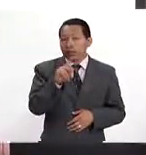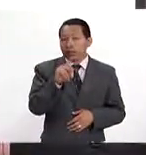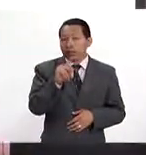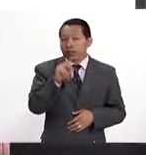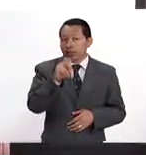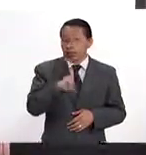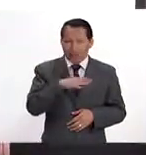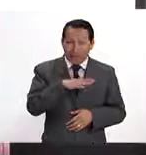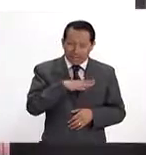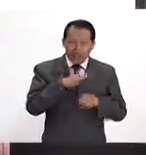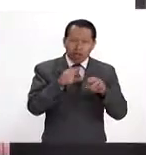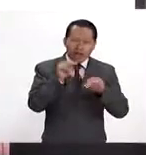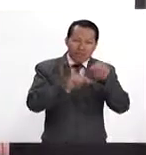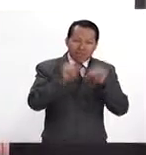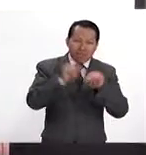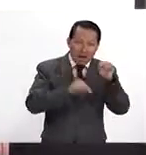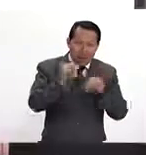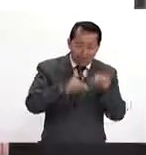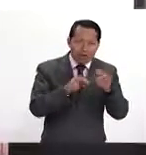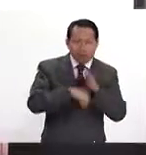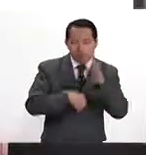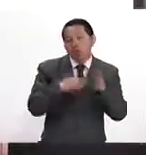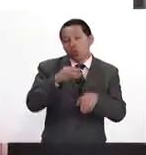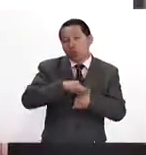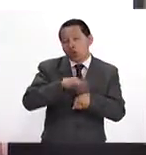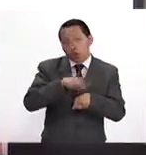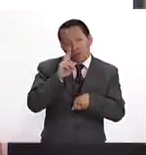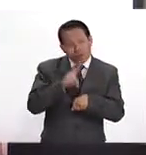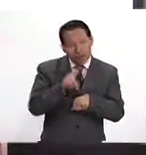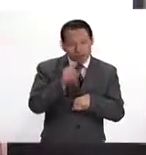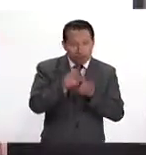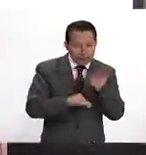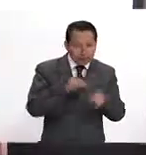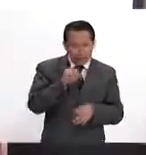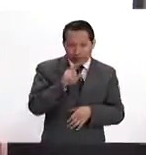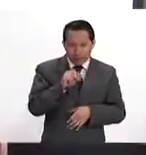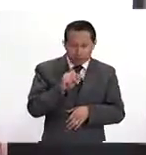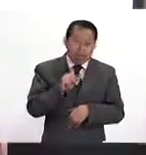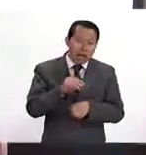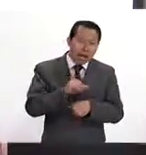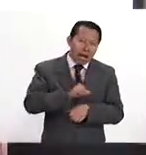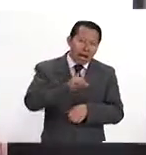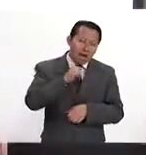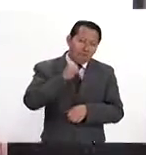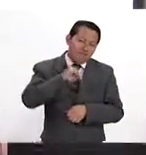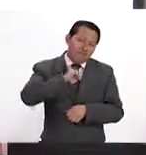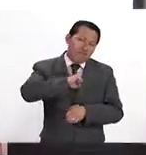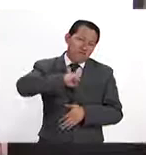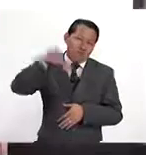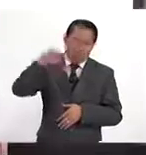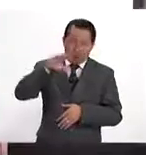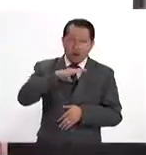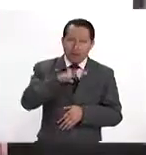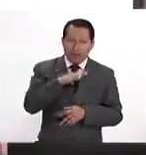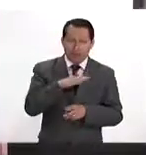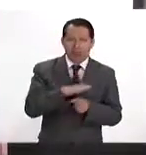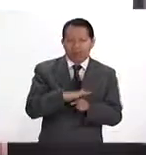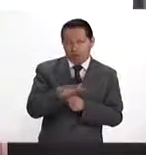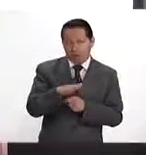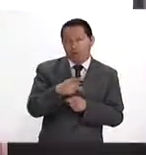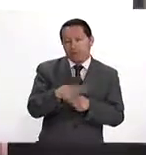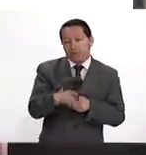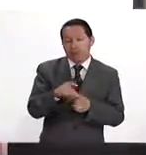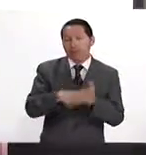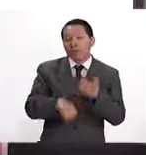grados y también algunas veces el médico opta por tratarla o no, qué tan alta está y qué factores de riesgo tiene, ¿no? Por ejemplo,